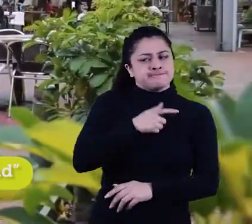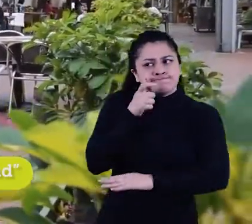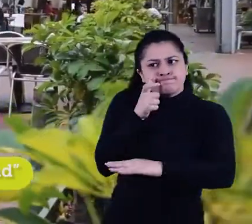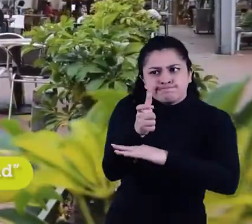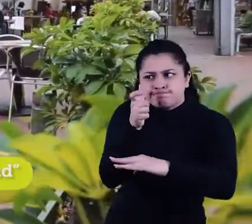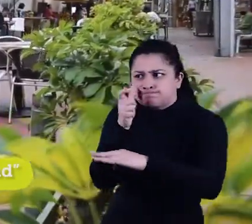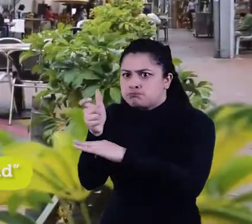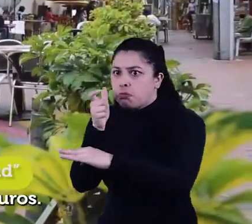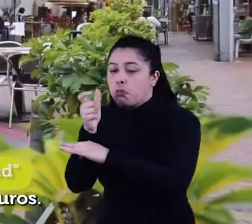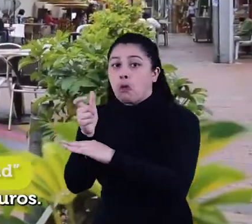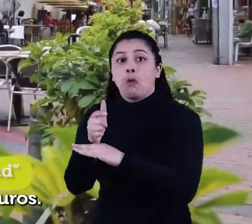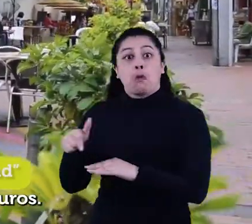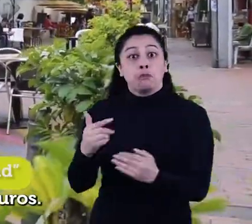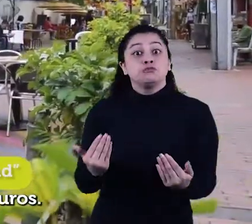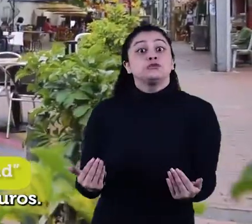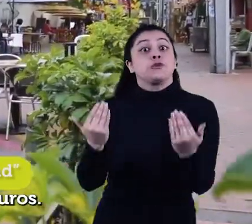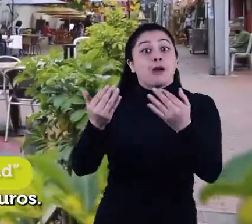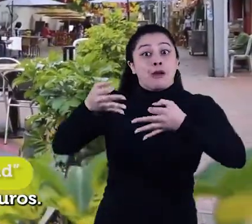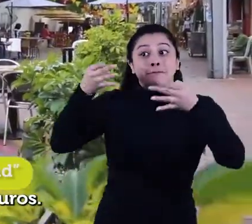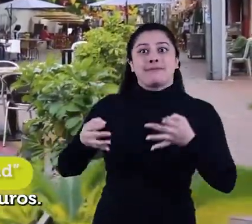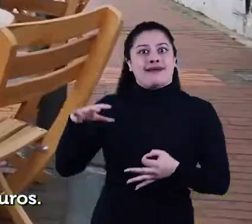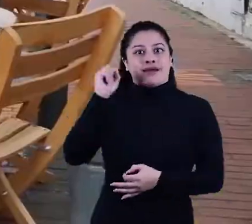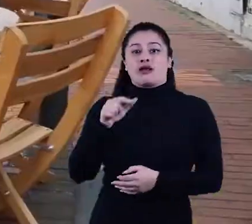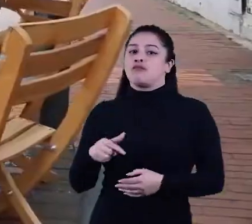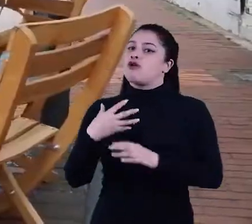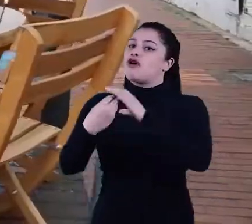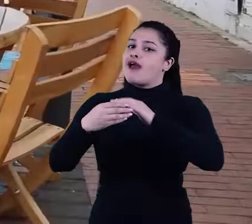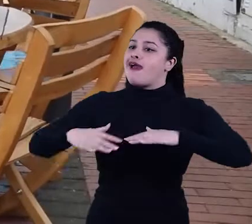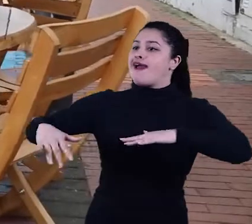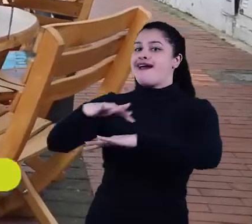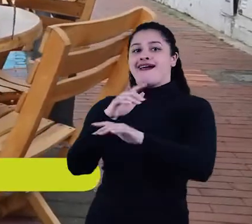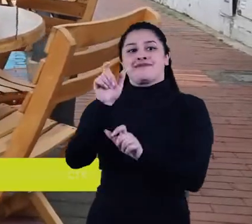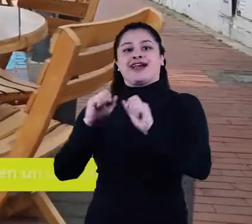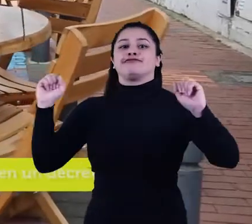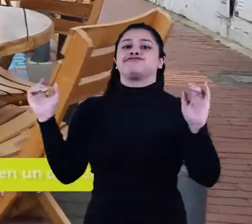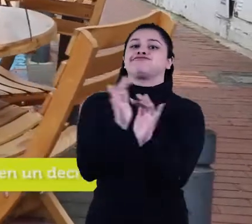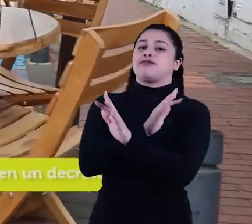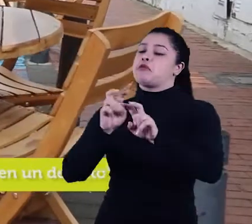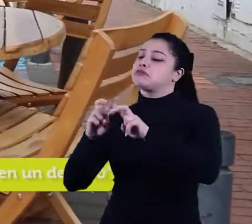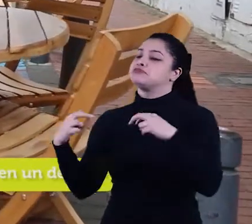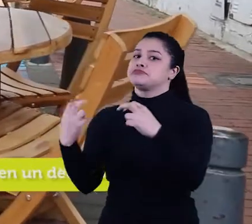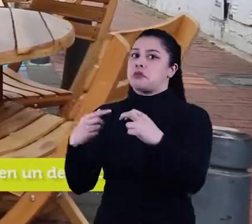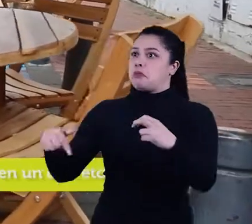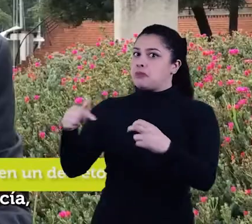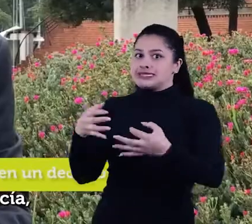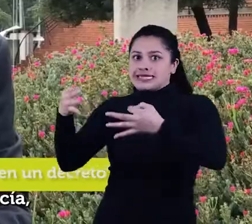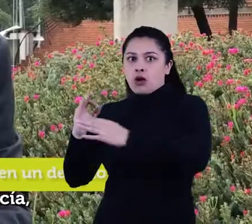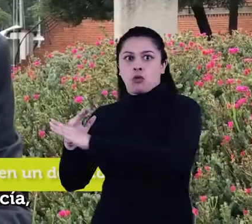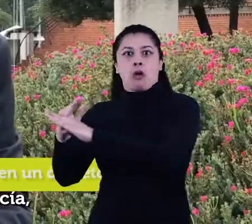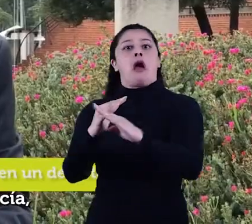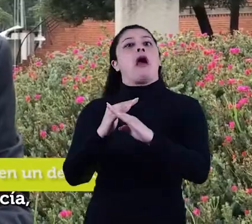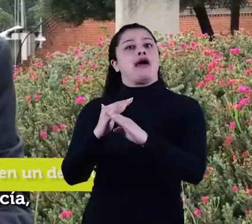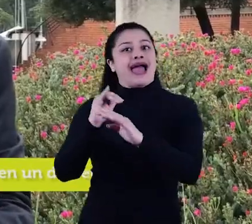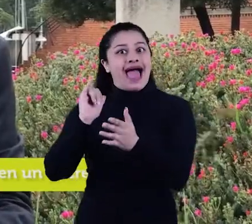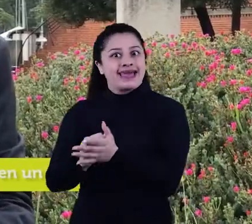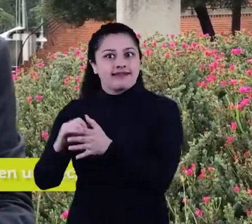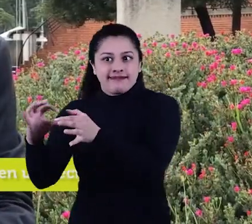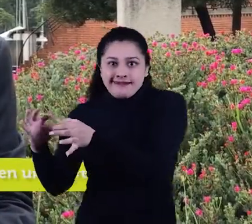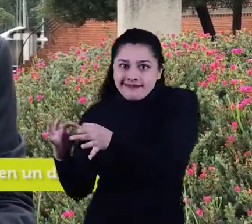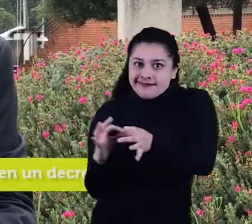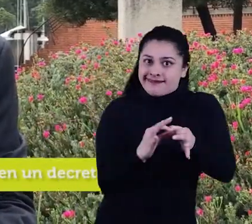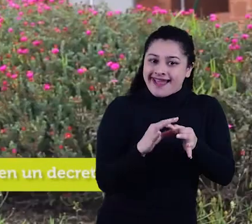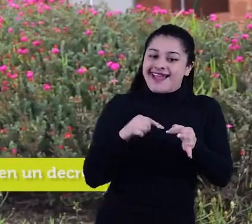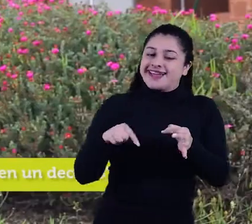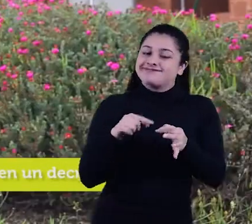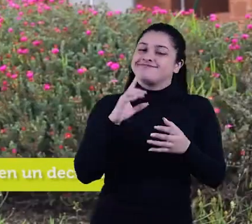vigilantes de nuestros espacios y eso genera entornos más seguros. Fue tan interesante este piloto que en últimas nos tocó hacerlo como les decía, a través